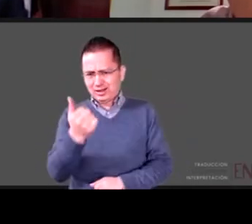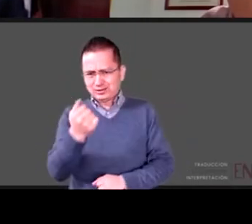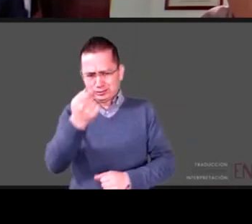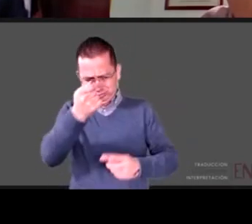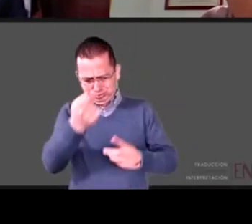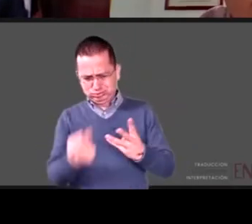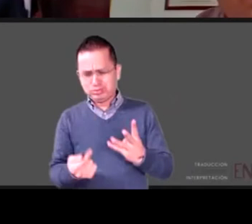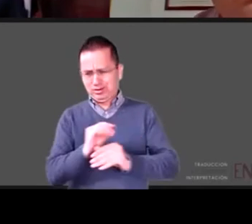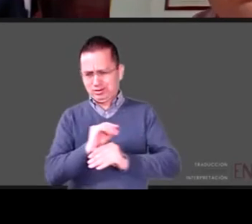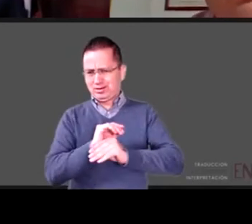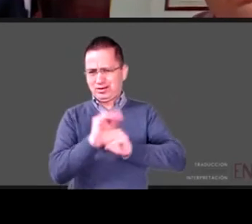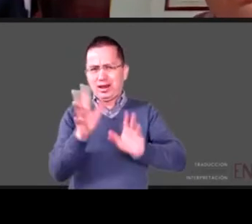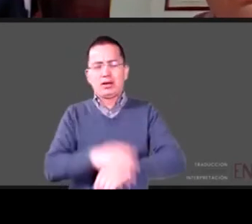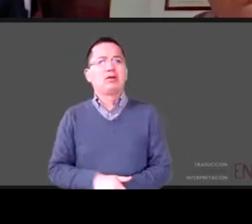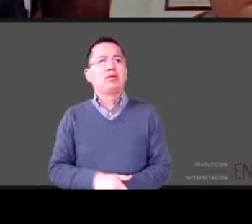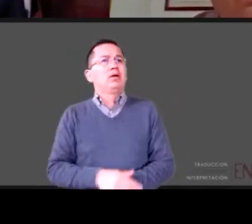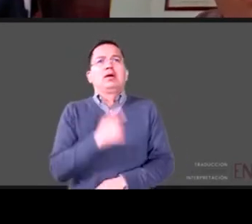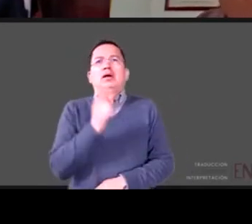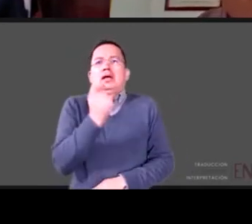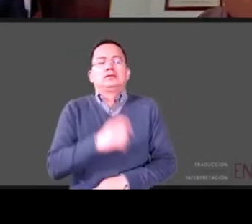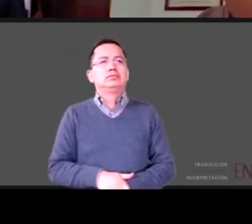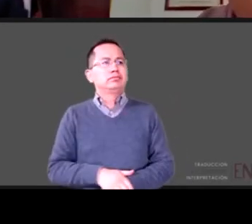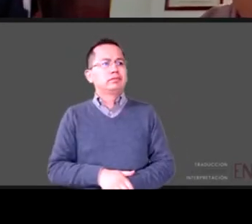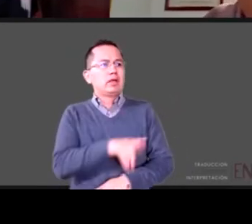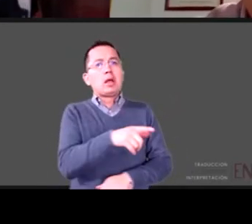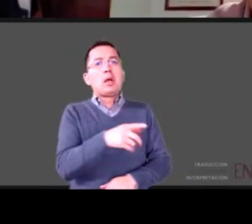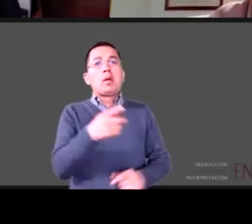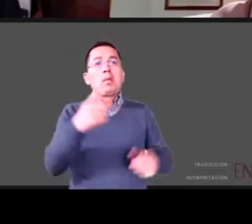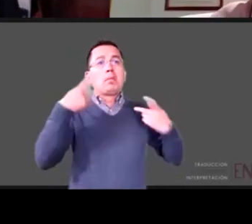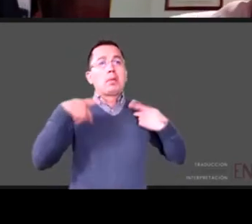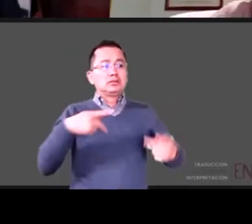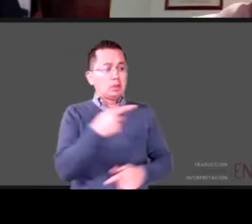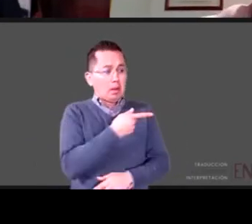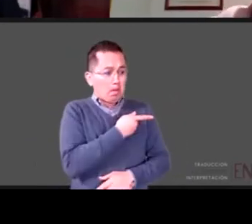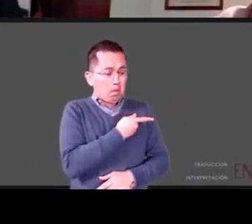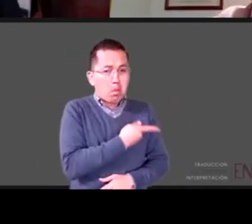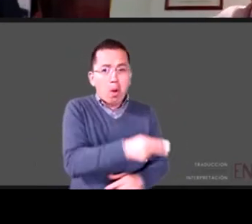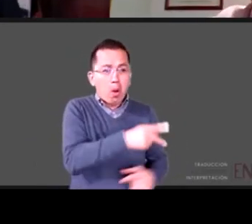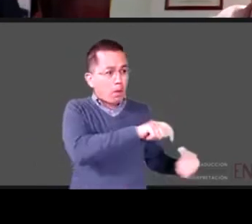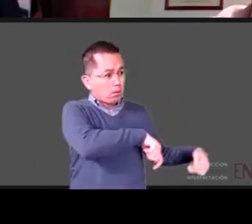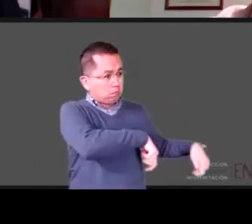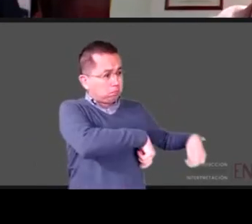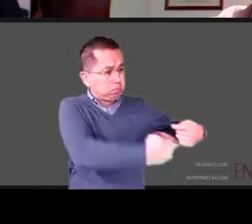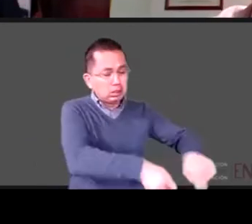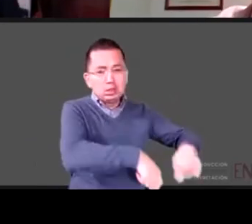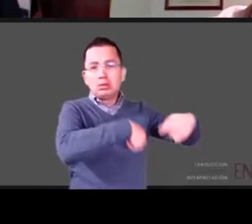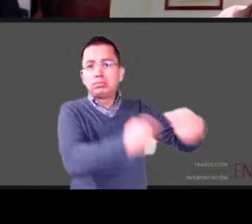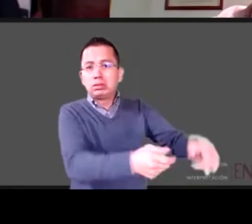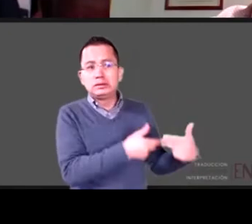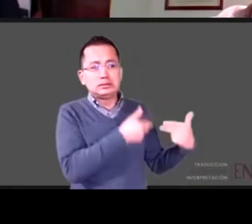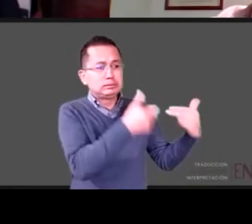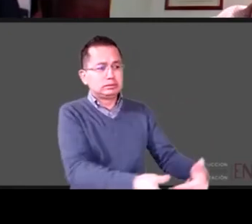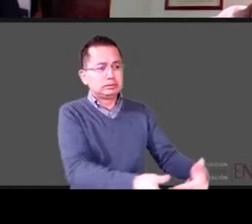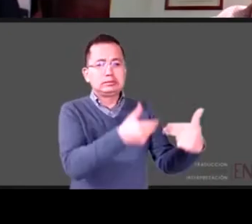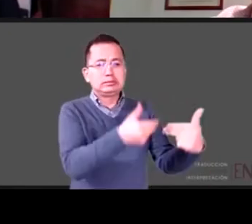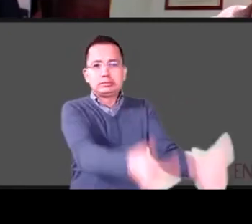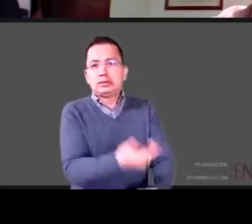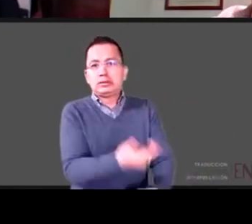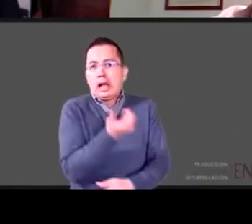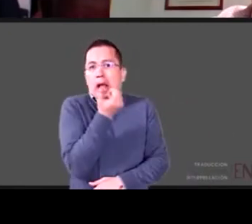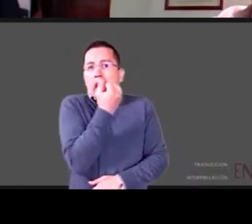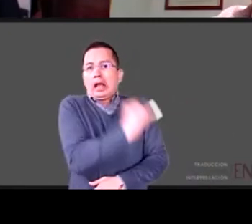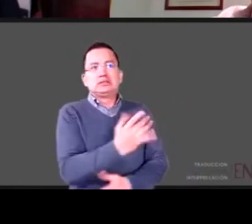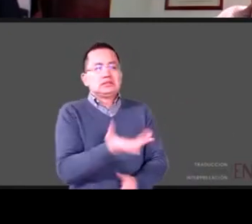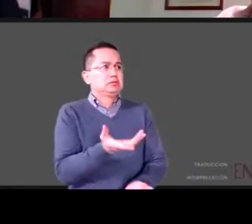transferencia intergeneracional de la pobreza tiene que ver con estos niños que viven en hogares con hacinamiento en hogares donde sus padres tienen